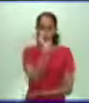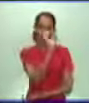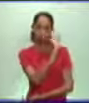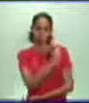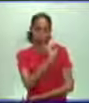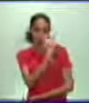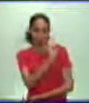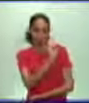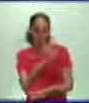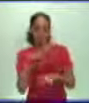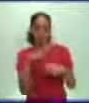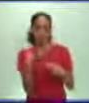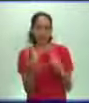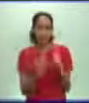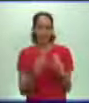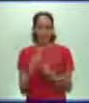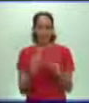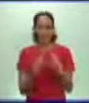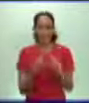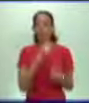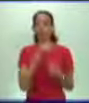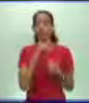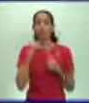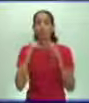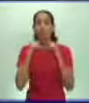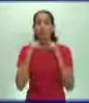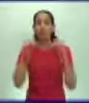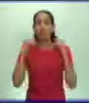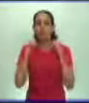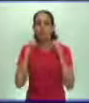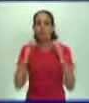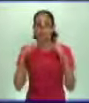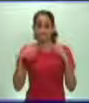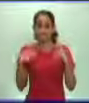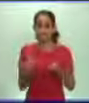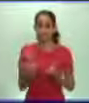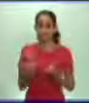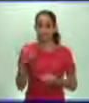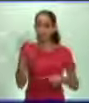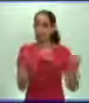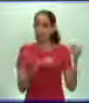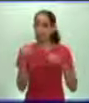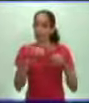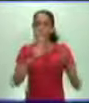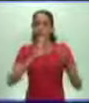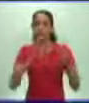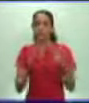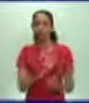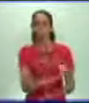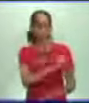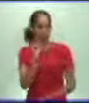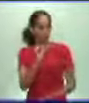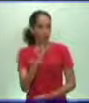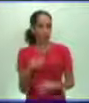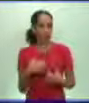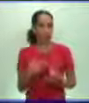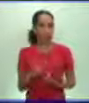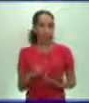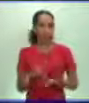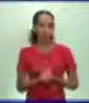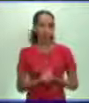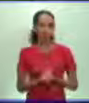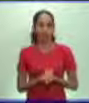hacían partícipe a los sacerdotes, es decir, a la Iglesia Católica, de cuantas acciones victoriosas tenían y compartían con ellos